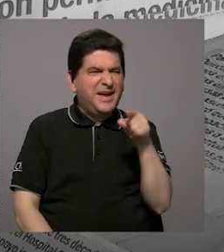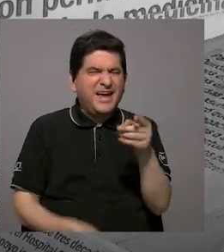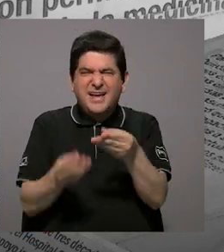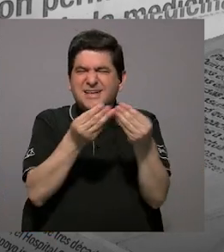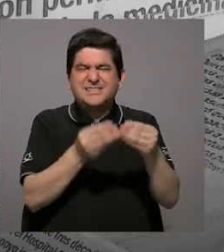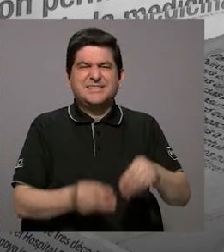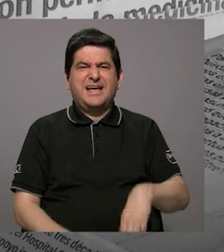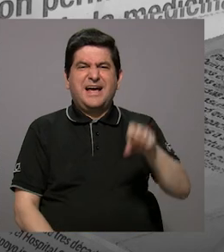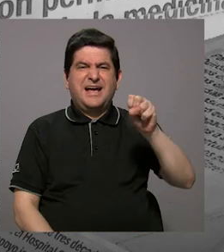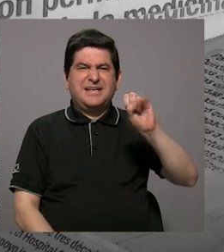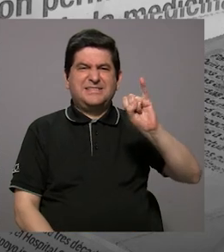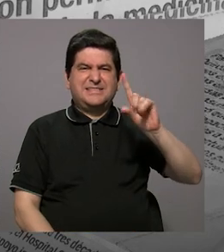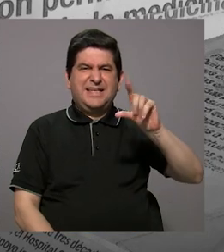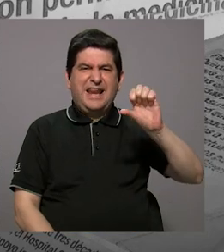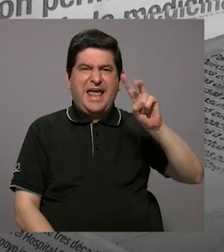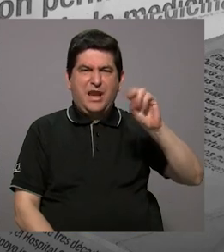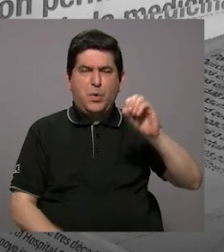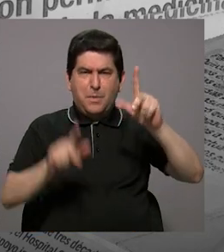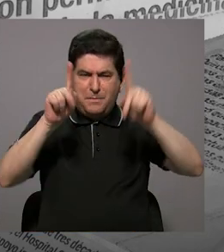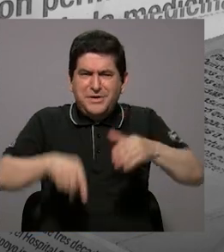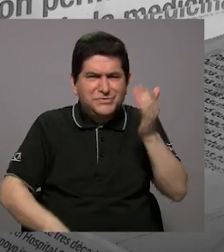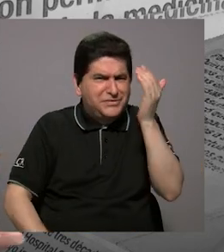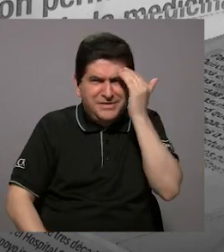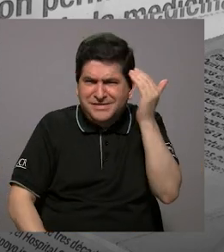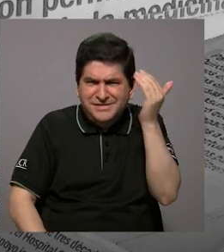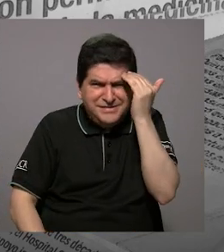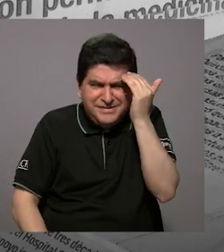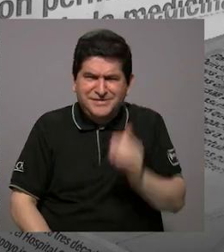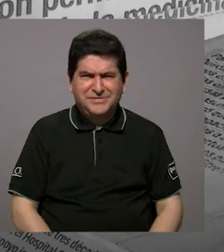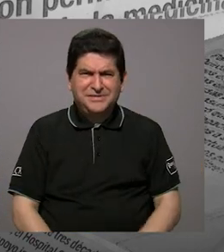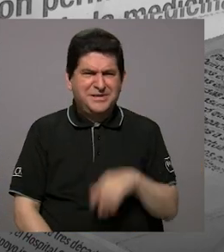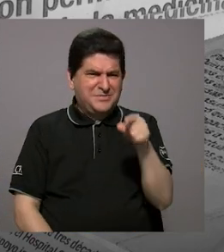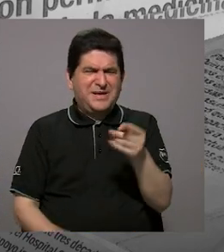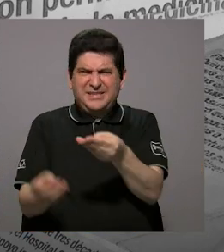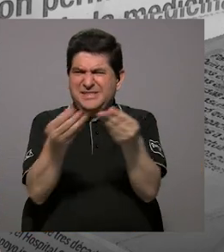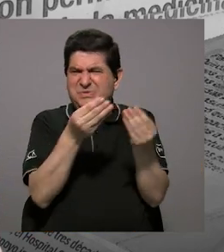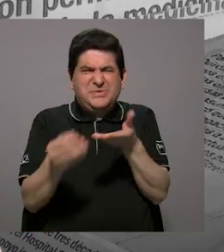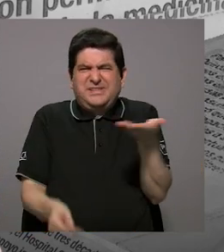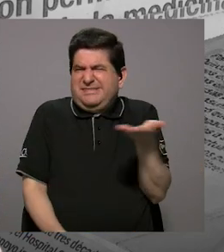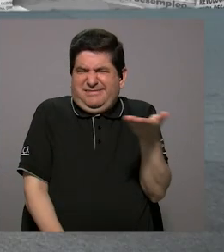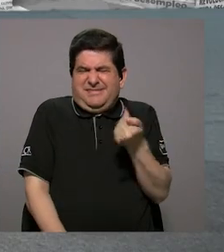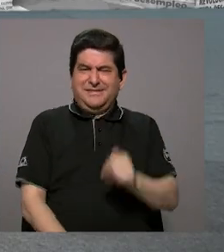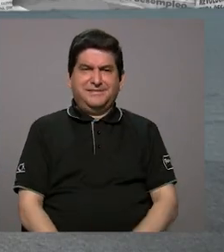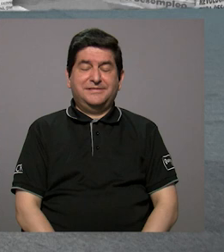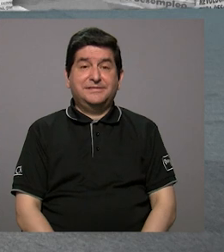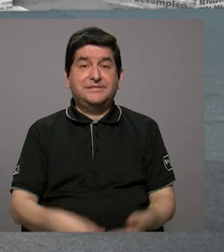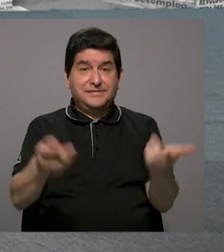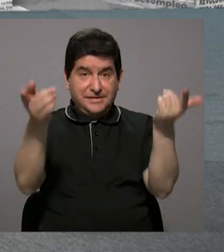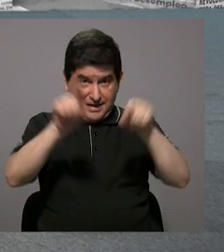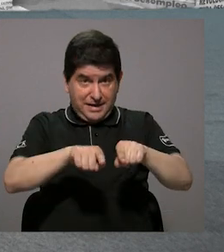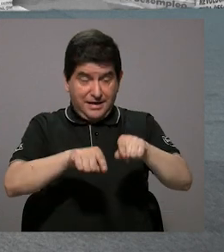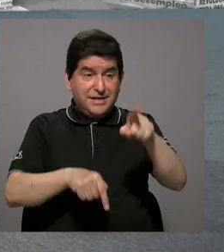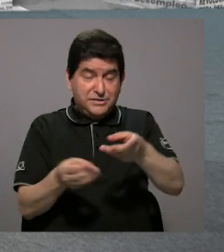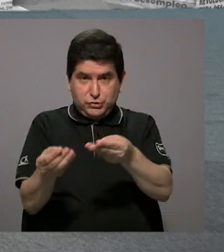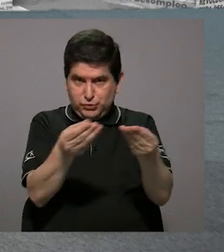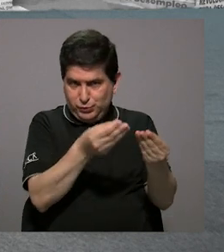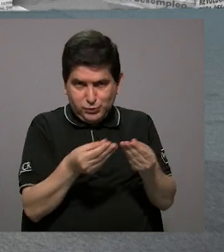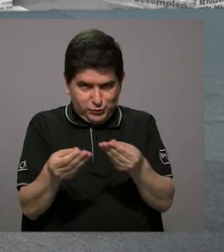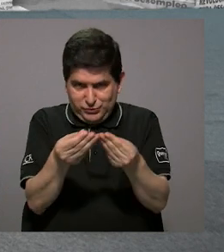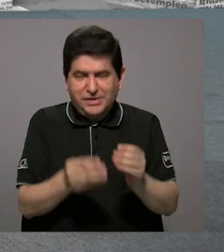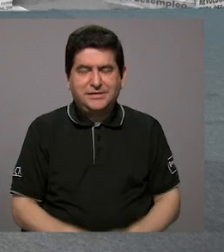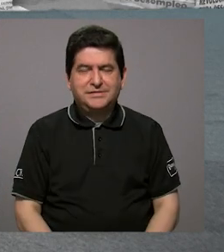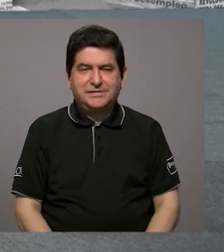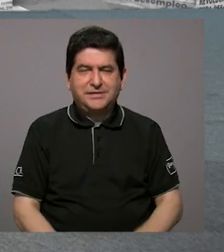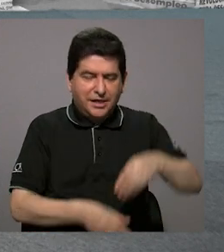los silenos para aquellas personas que todavía no estén familiarizados con esa sustancia? En el caso de los silenos son